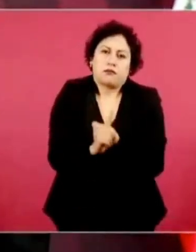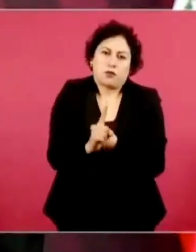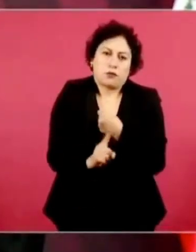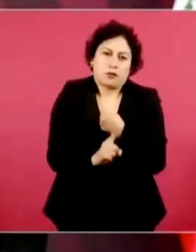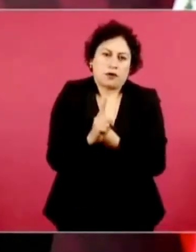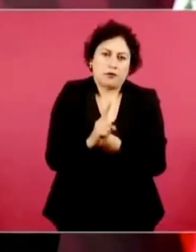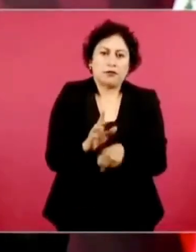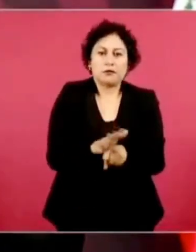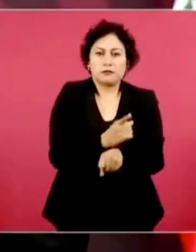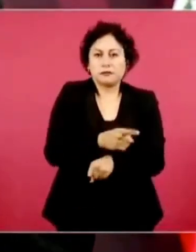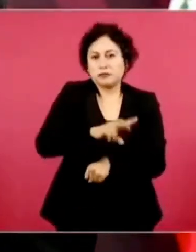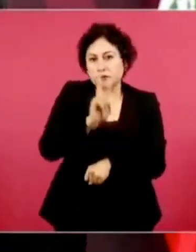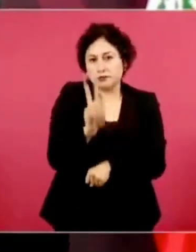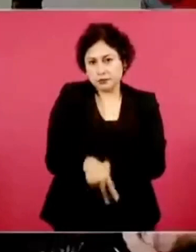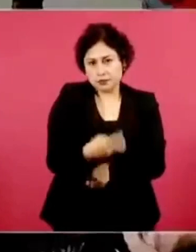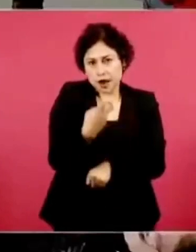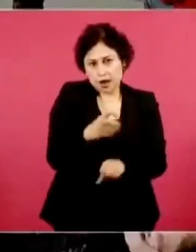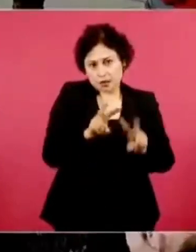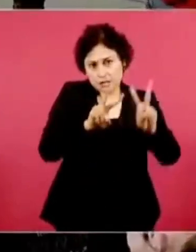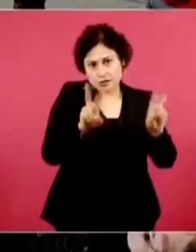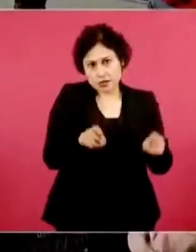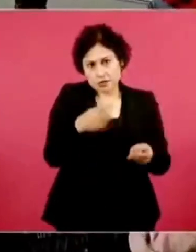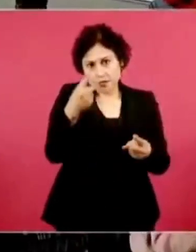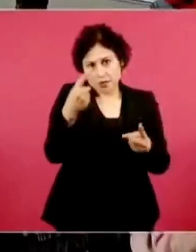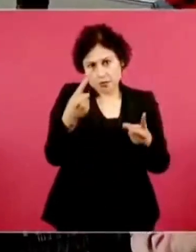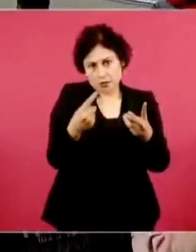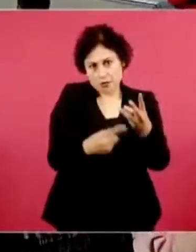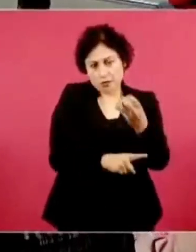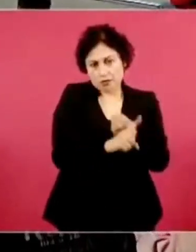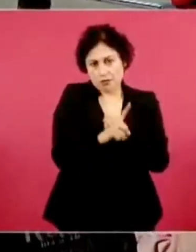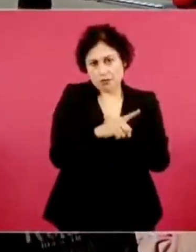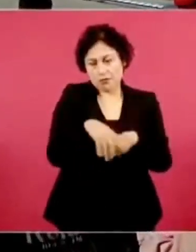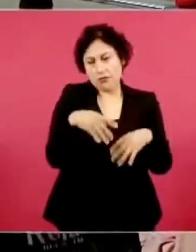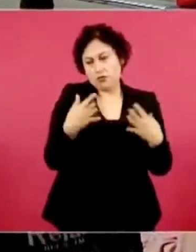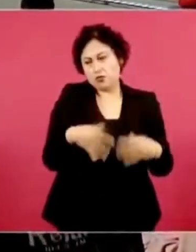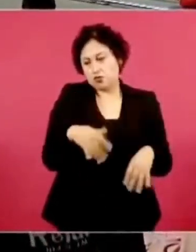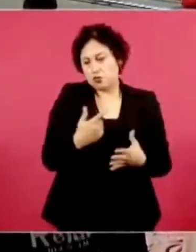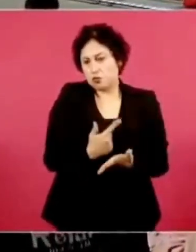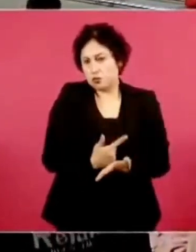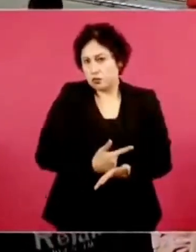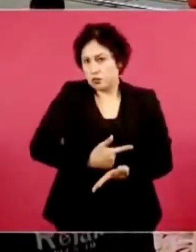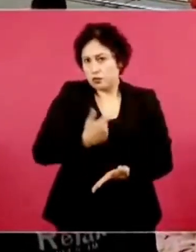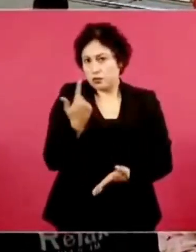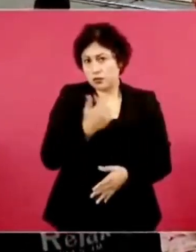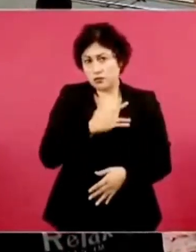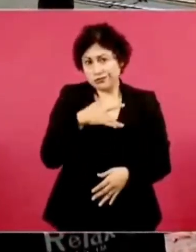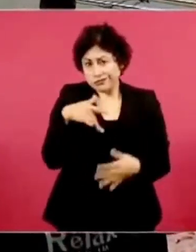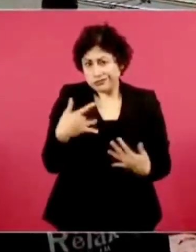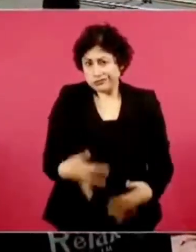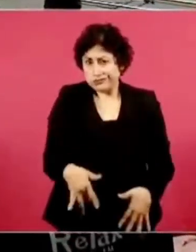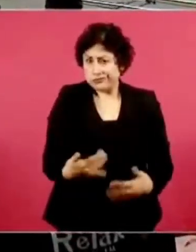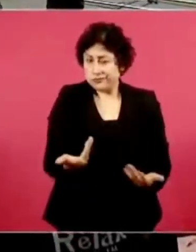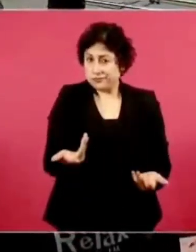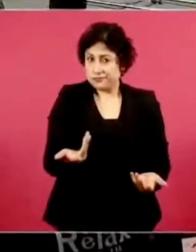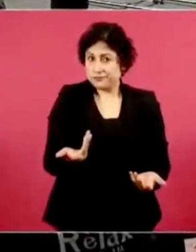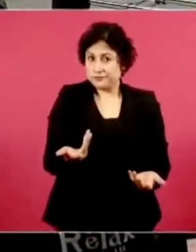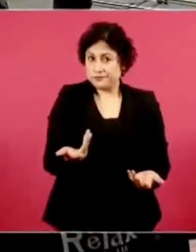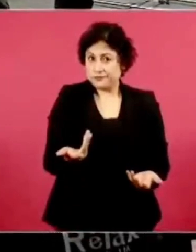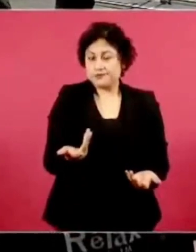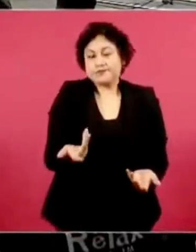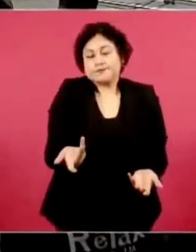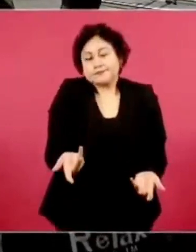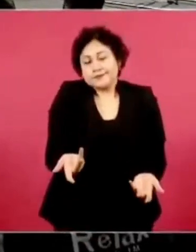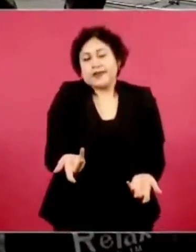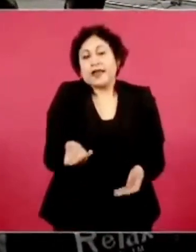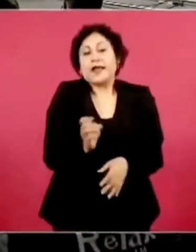Entonces, vienen las campañas y se van por la